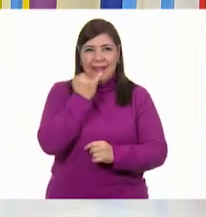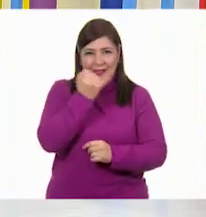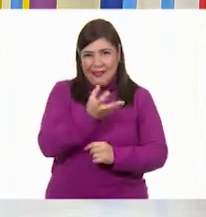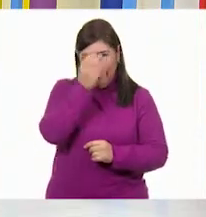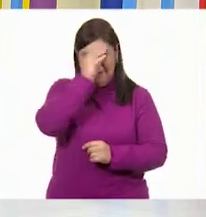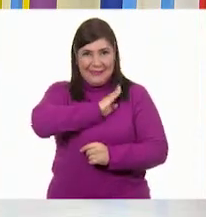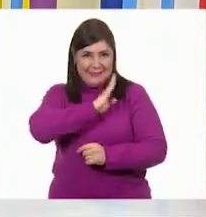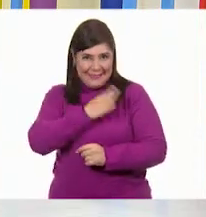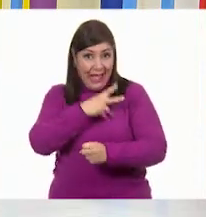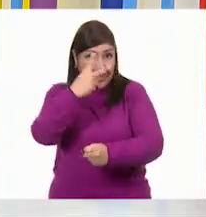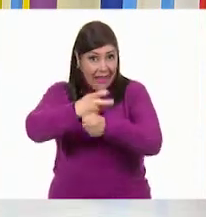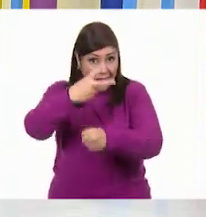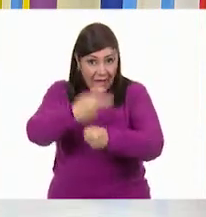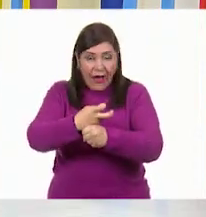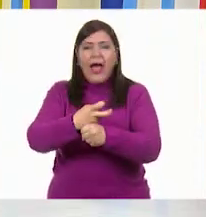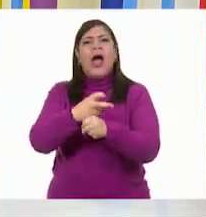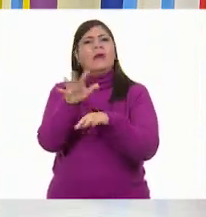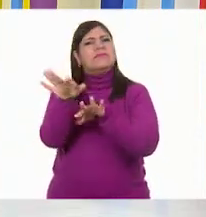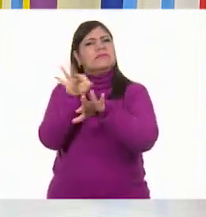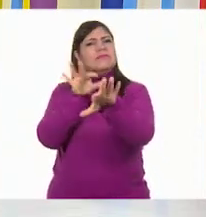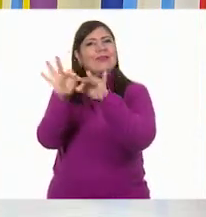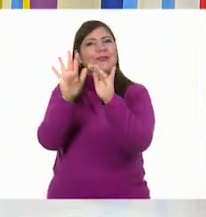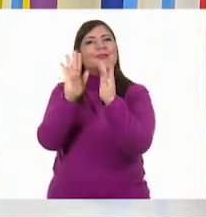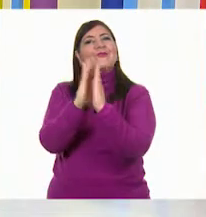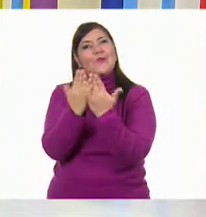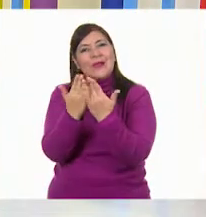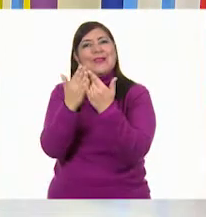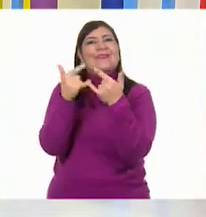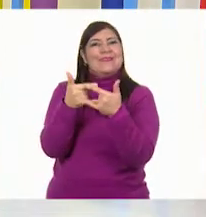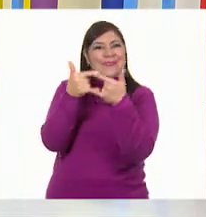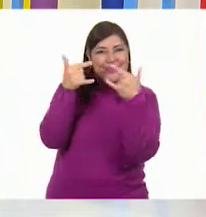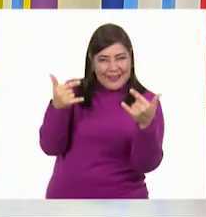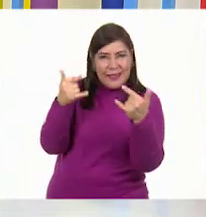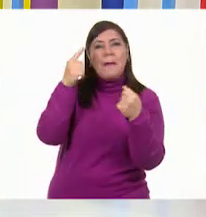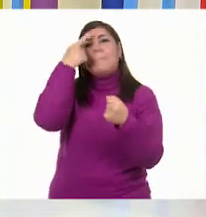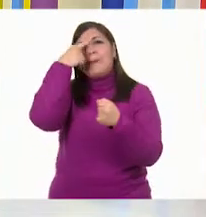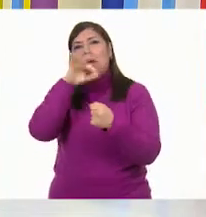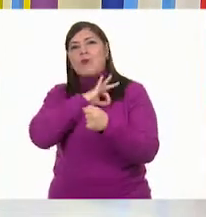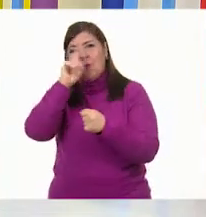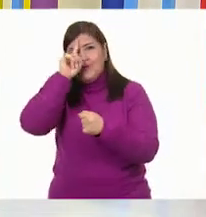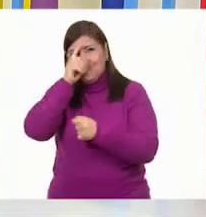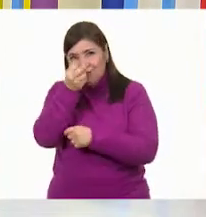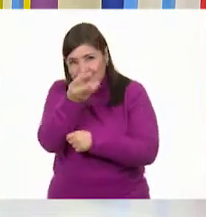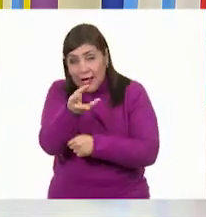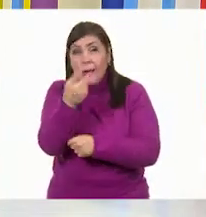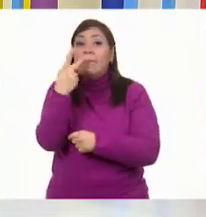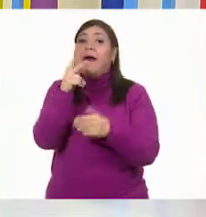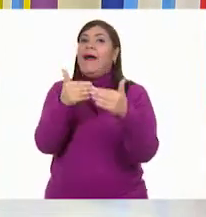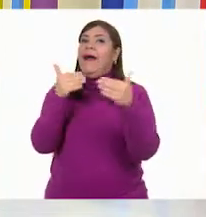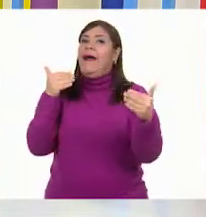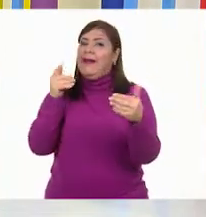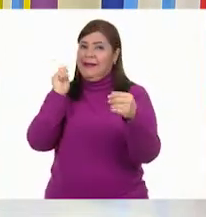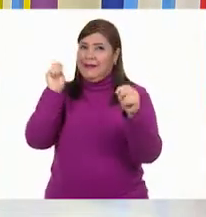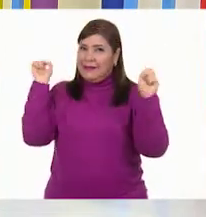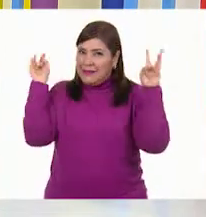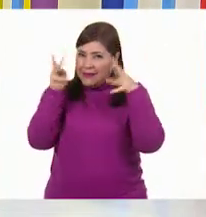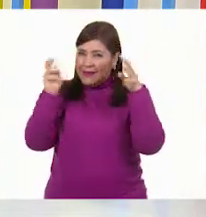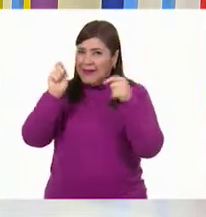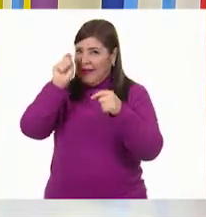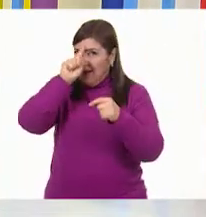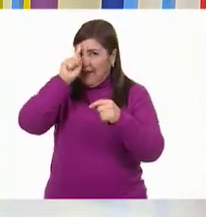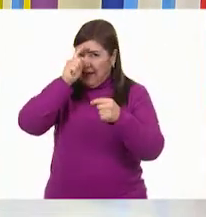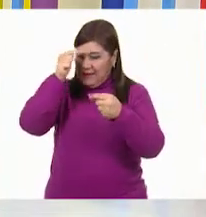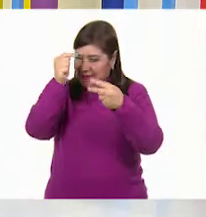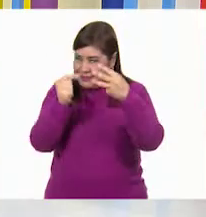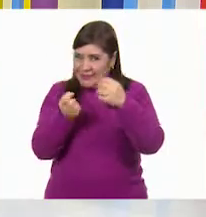Segundo, vamos a ver, seleccionamos cuentos y libros para recomendar. Pero antes, vamos con Ajo Listo, que nos va a dar una